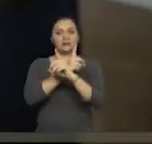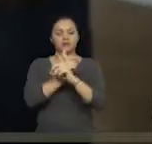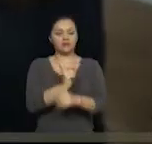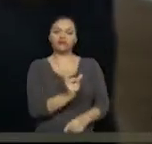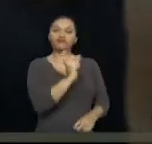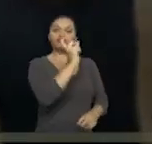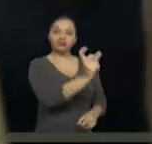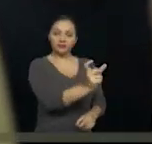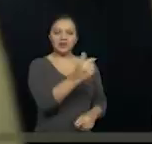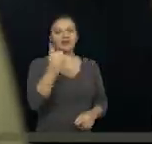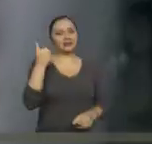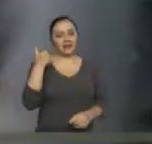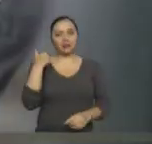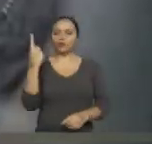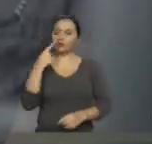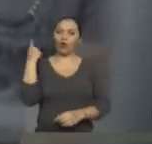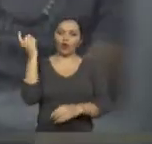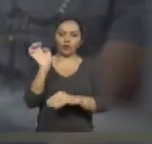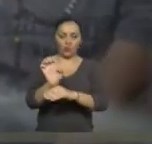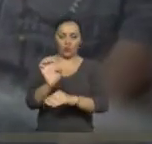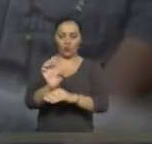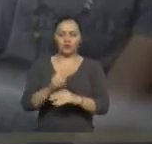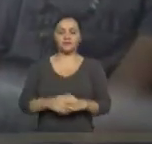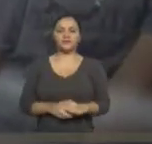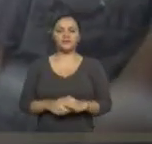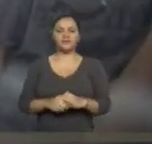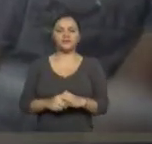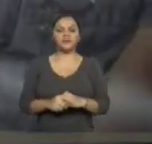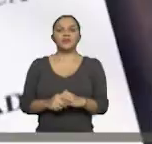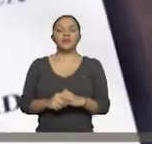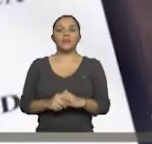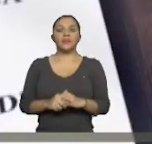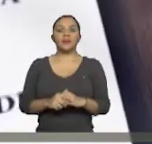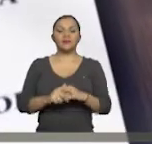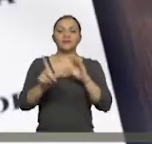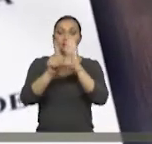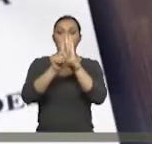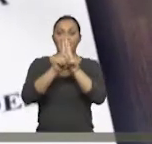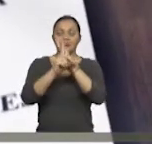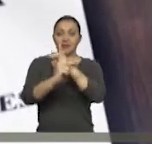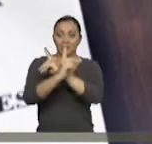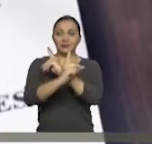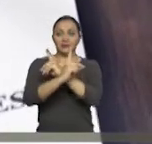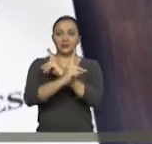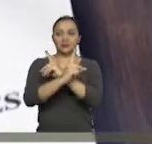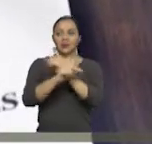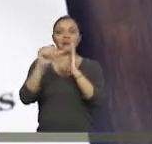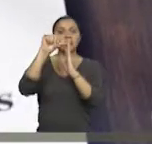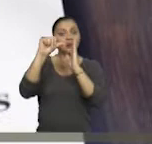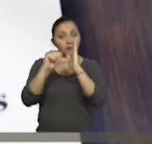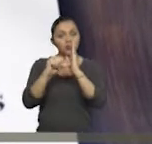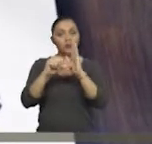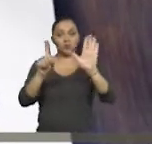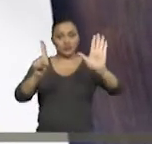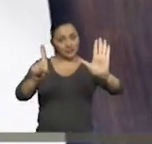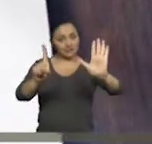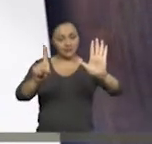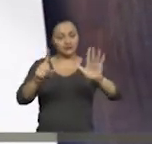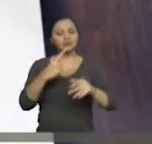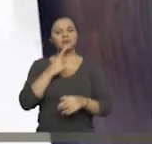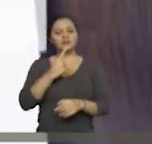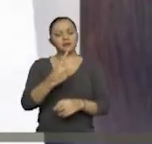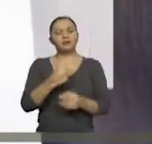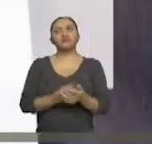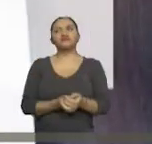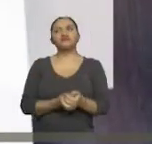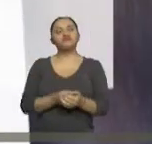acreditadas a nivel nacional. La ley orgánica de discapacidades en su artículo 6 determina que se